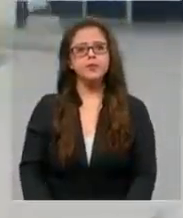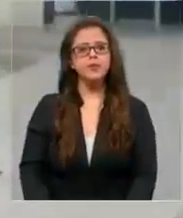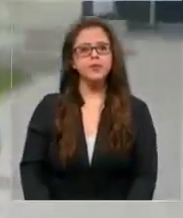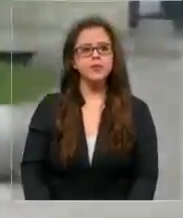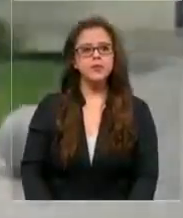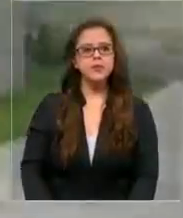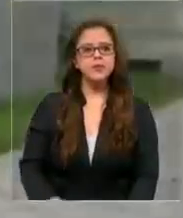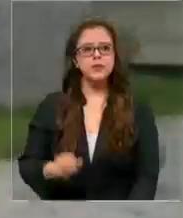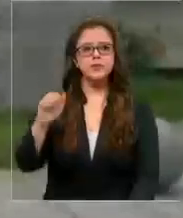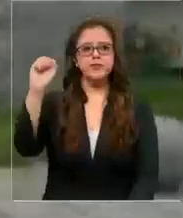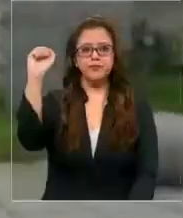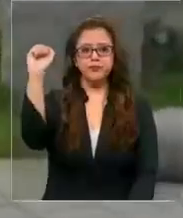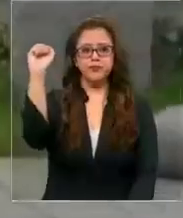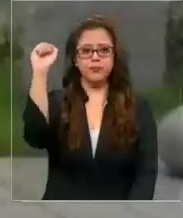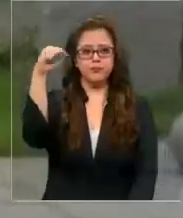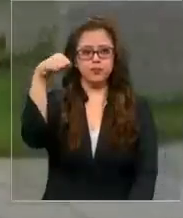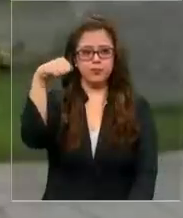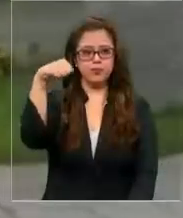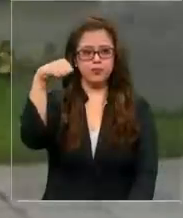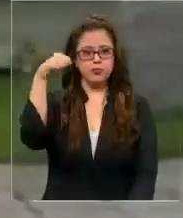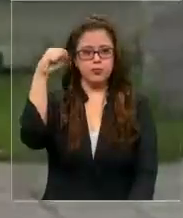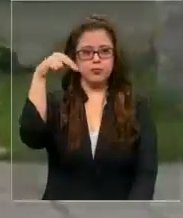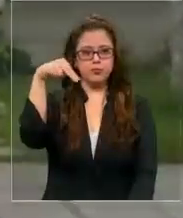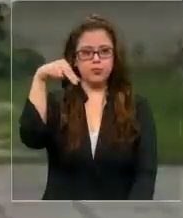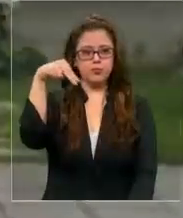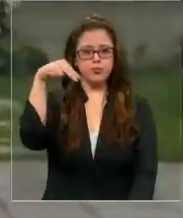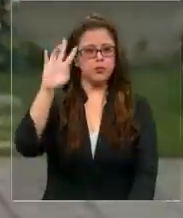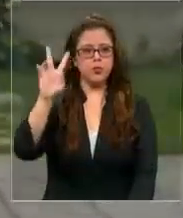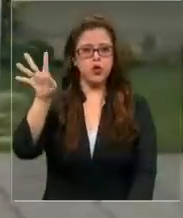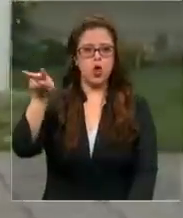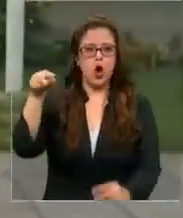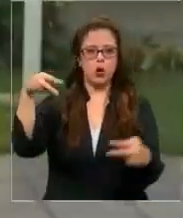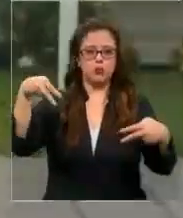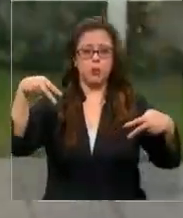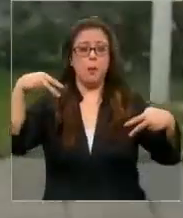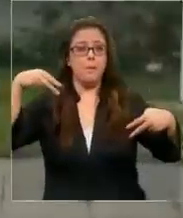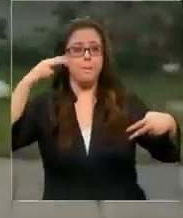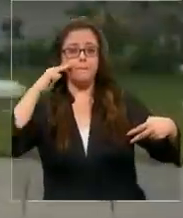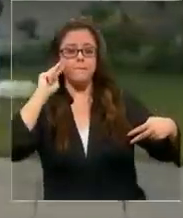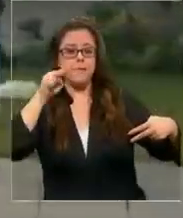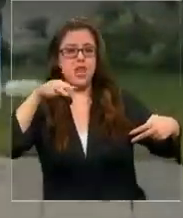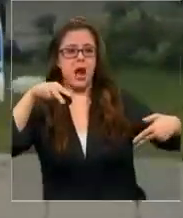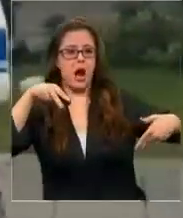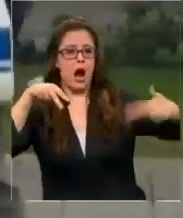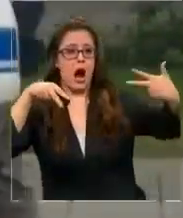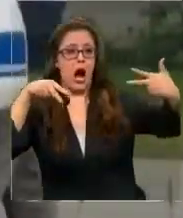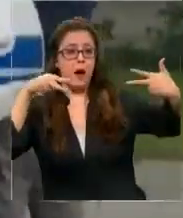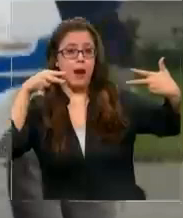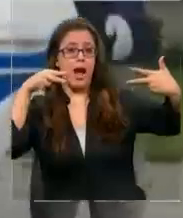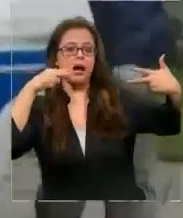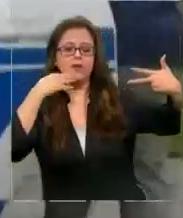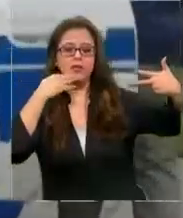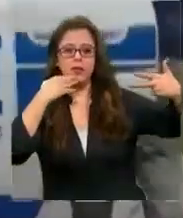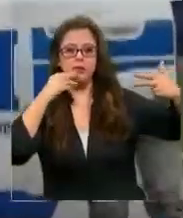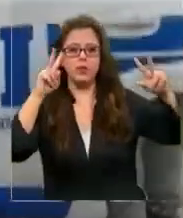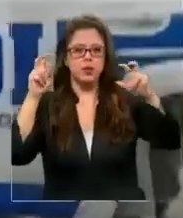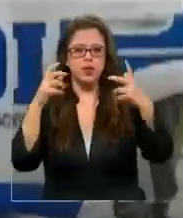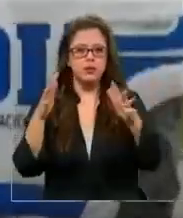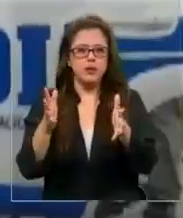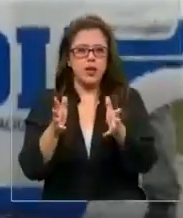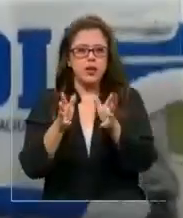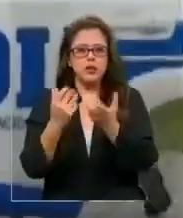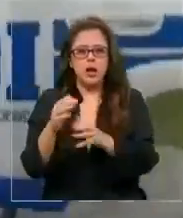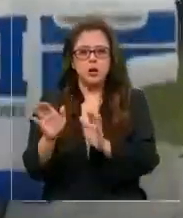Cabeza gacha, evitando mirar a las cámaras y escoltado por dos policías. Así salía de un cuartel policial el único